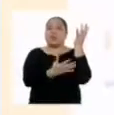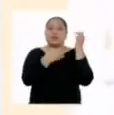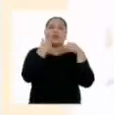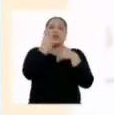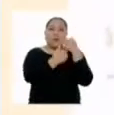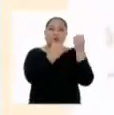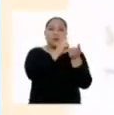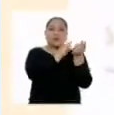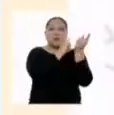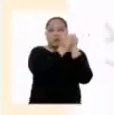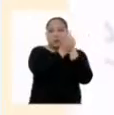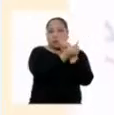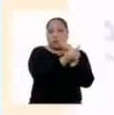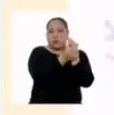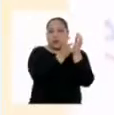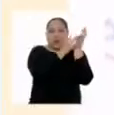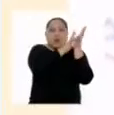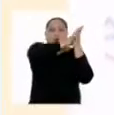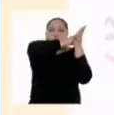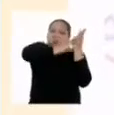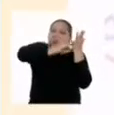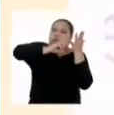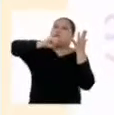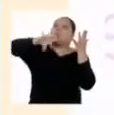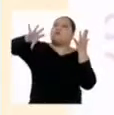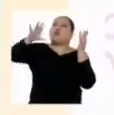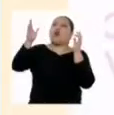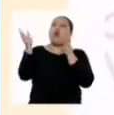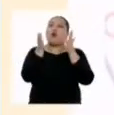todo este proceso, la planta libera el oxígeno.